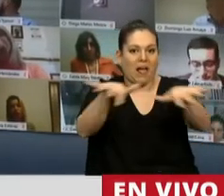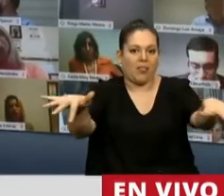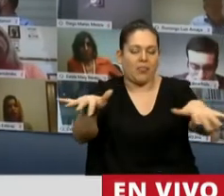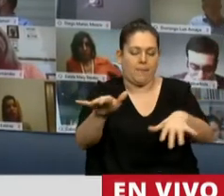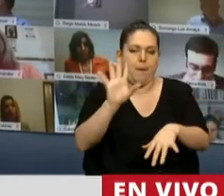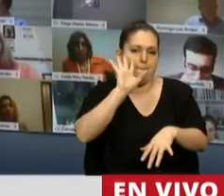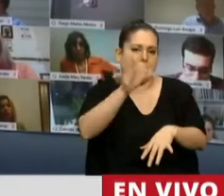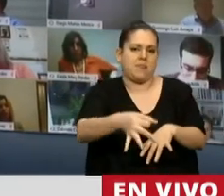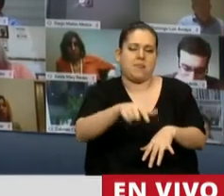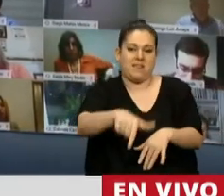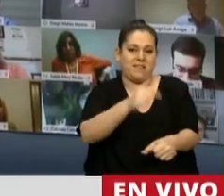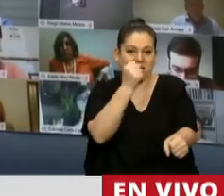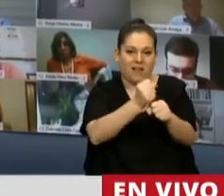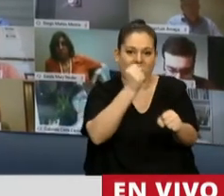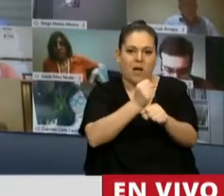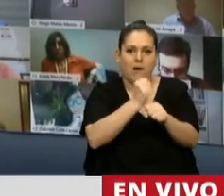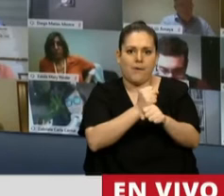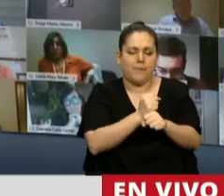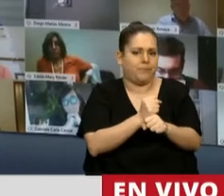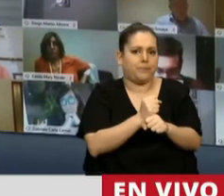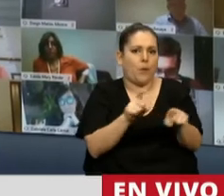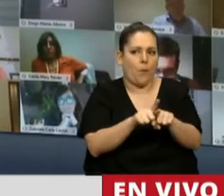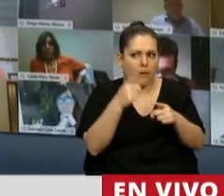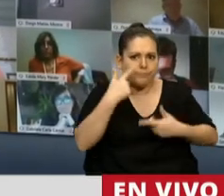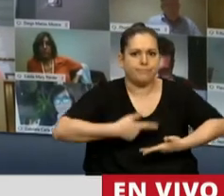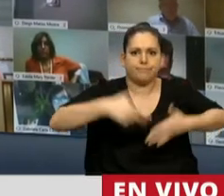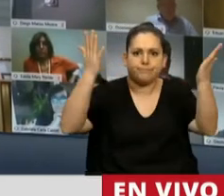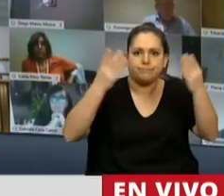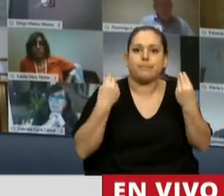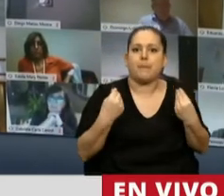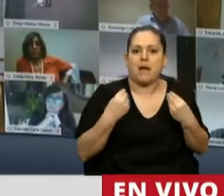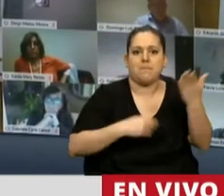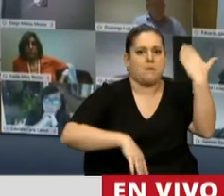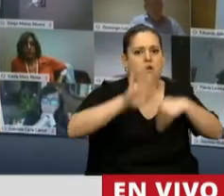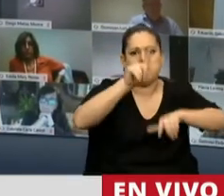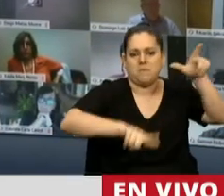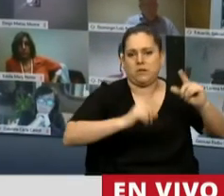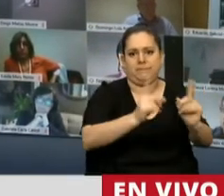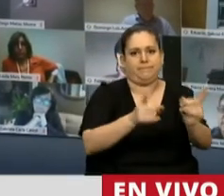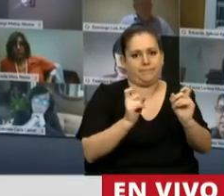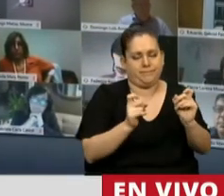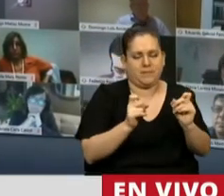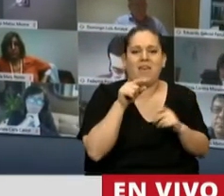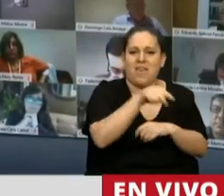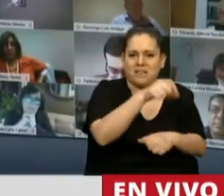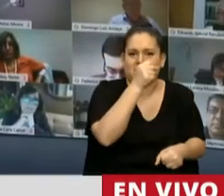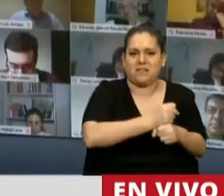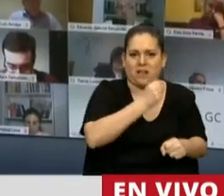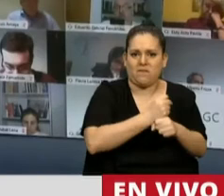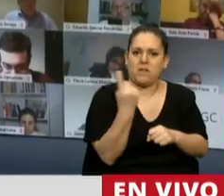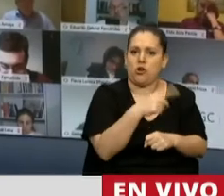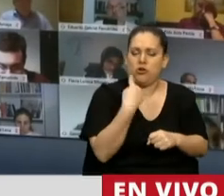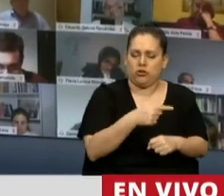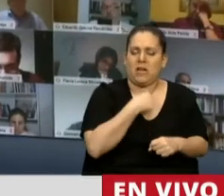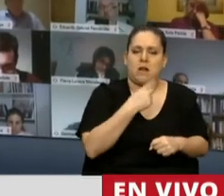donde este trabajo está haciéndose visible para las grandes mayorías. Este es el trabajo que venimos a